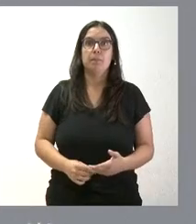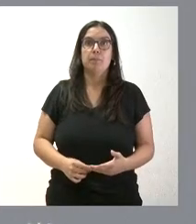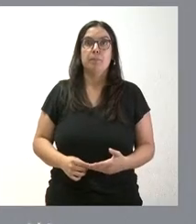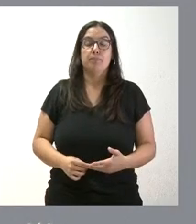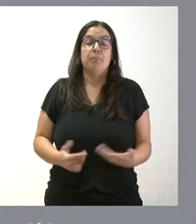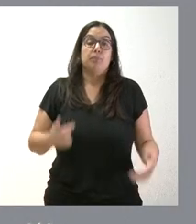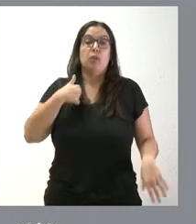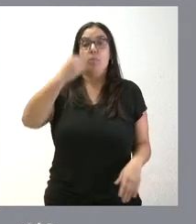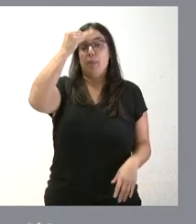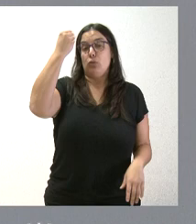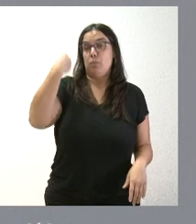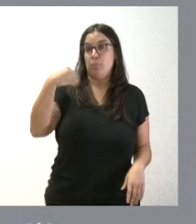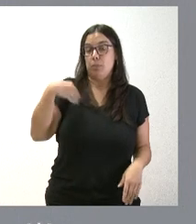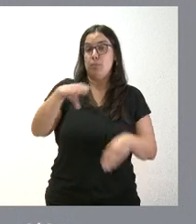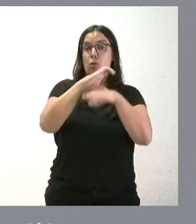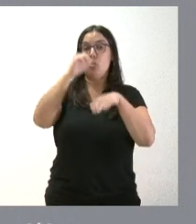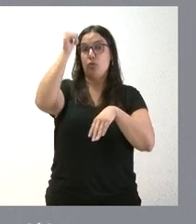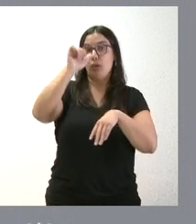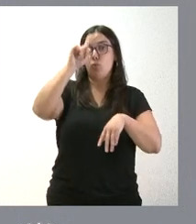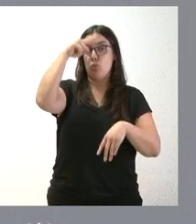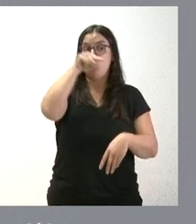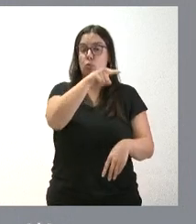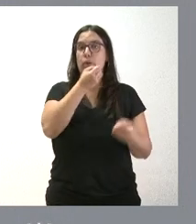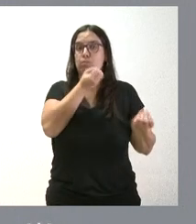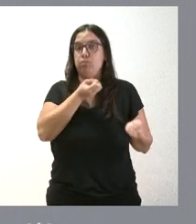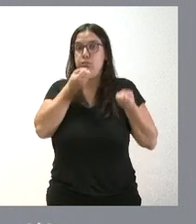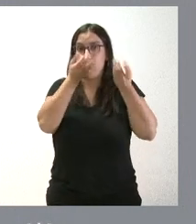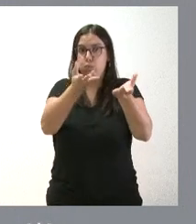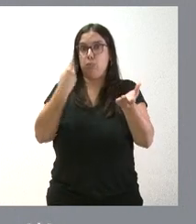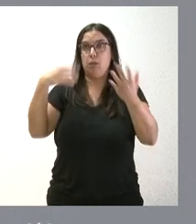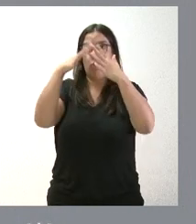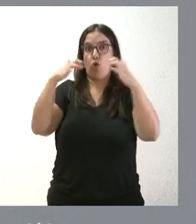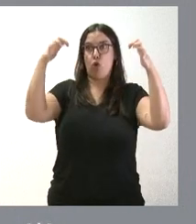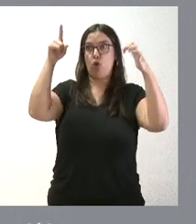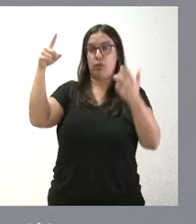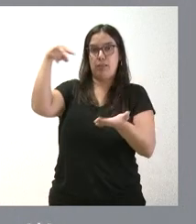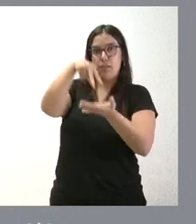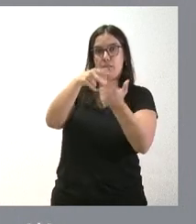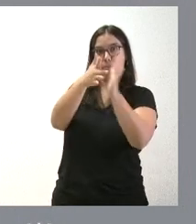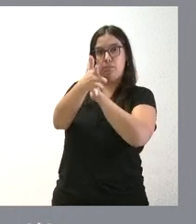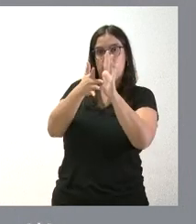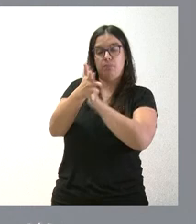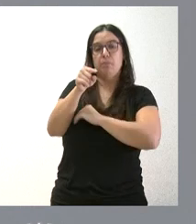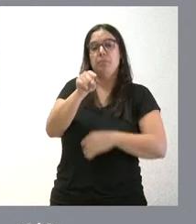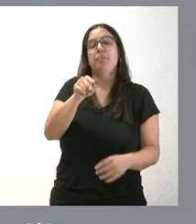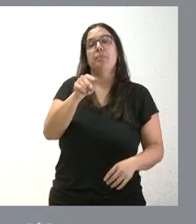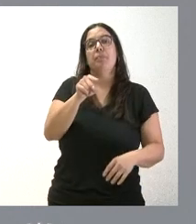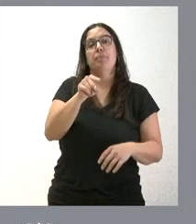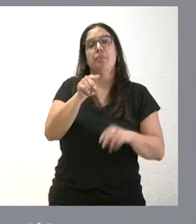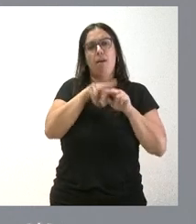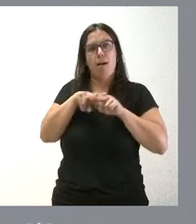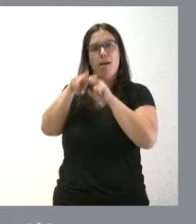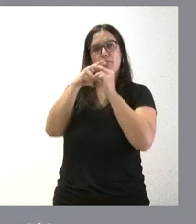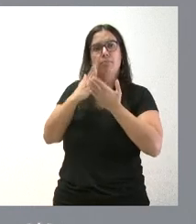Bueno, yo creo que fue el propio consejero de Cultura quien informó en sede parlamentaria del análisis que se estaba formulando.